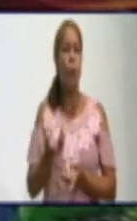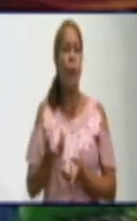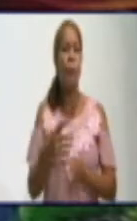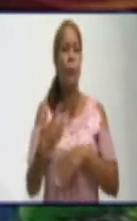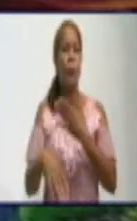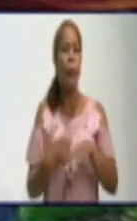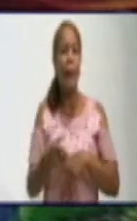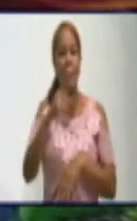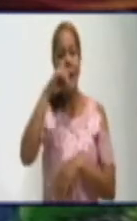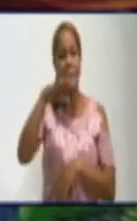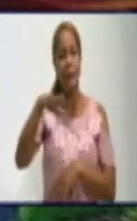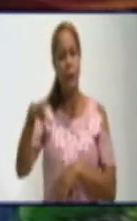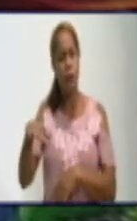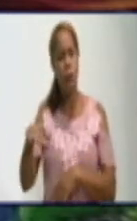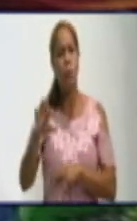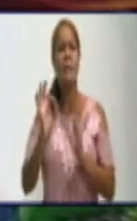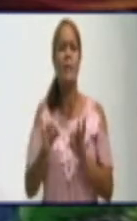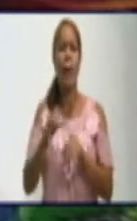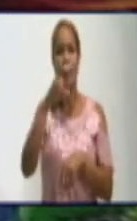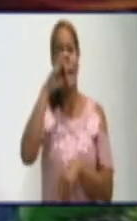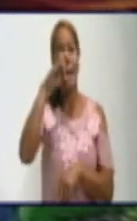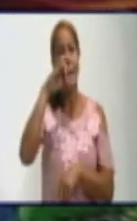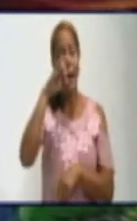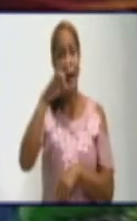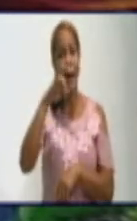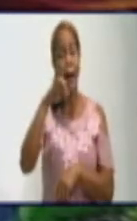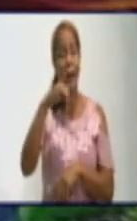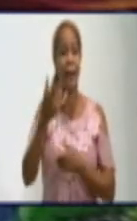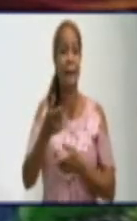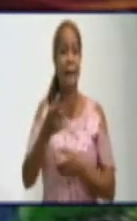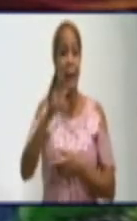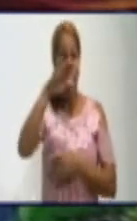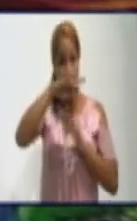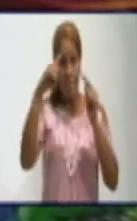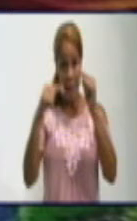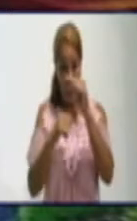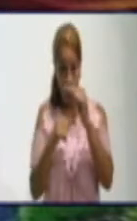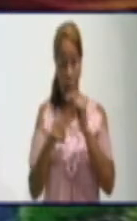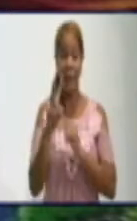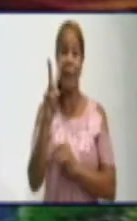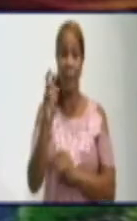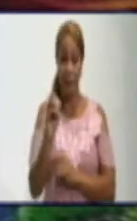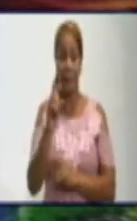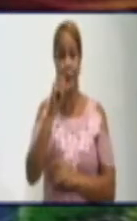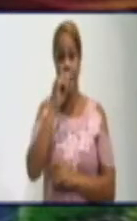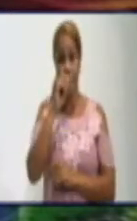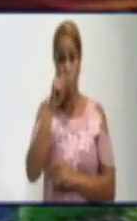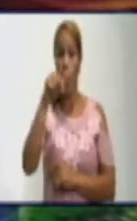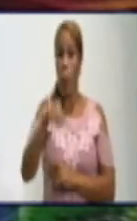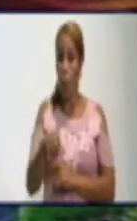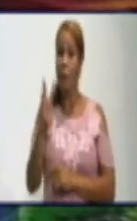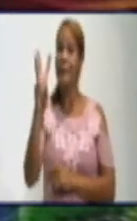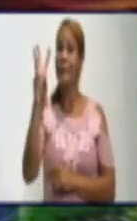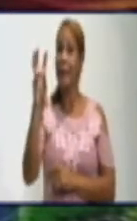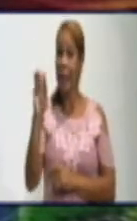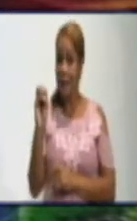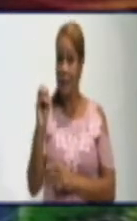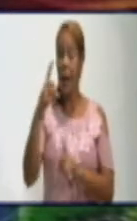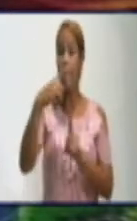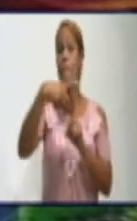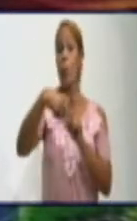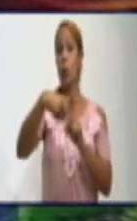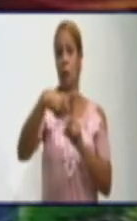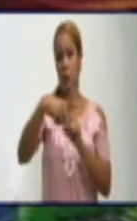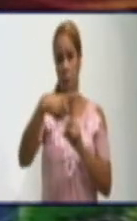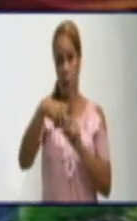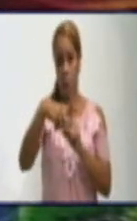la edad pediátrica siempre llama la atención en la familia. 30 niños que son hoy positivos a la COVID-19